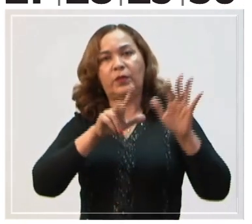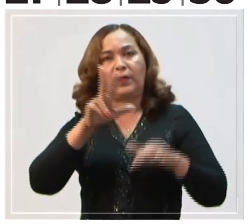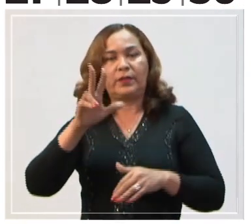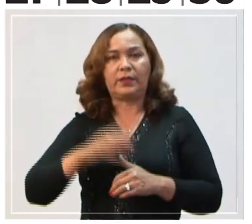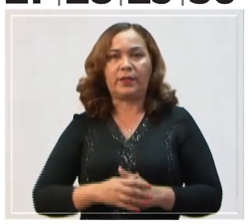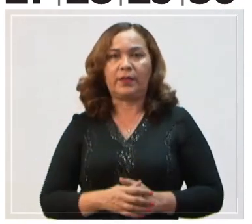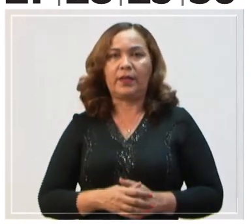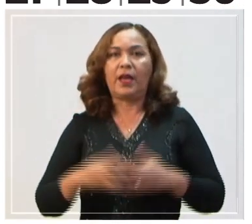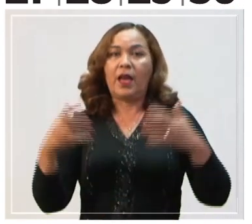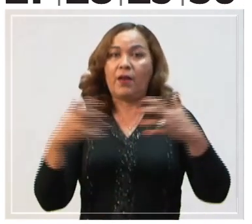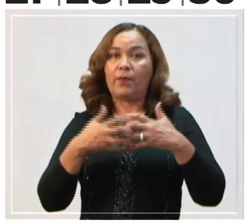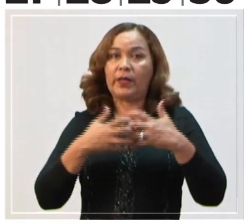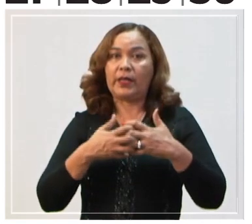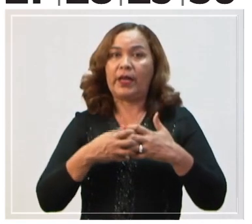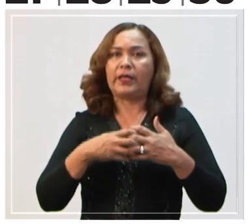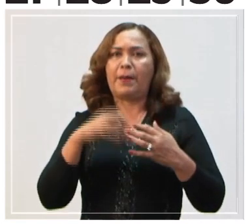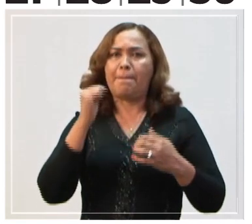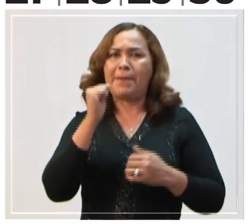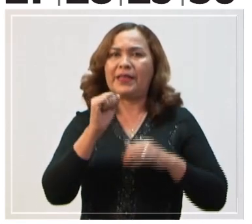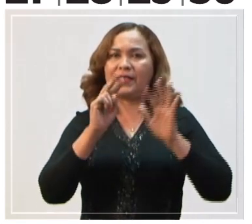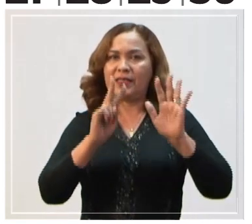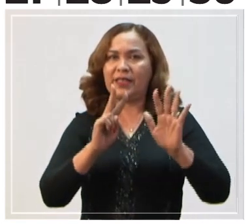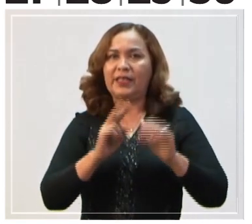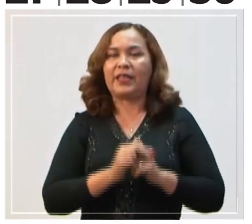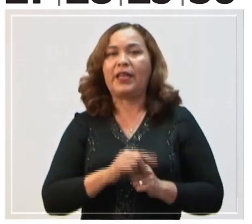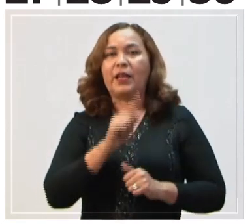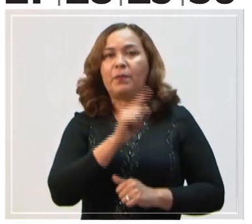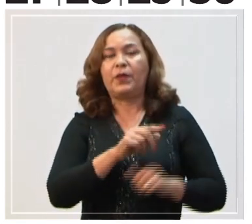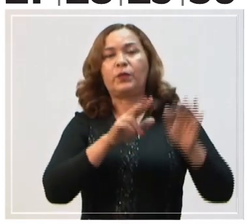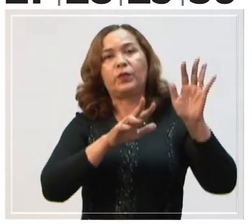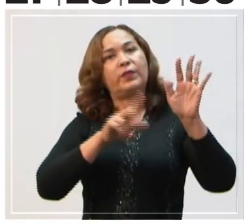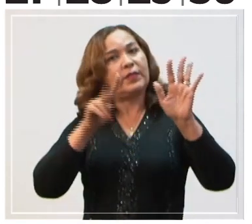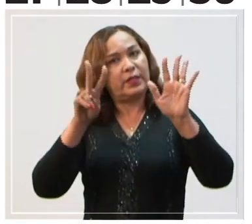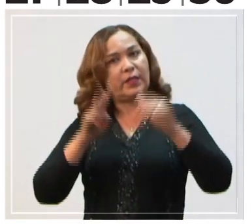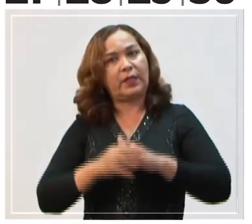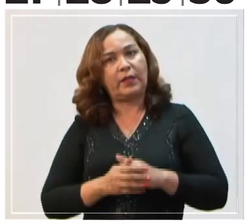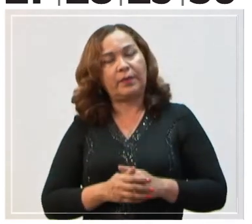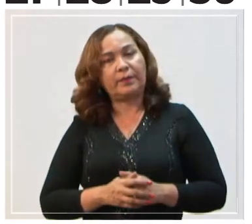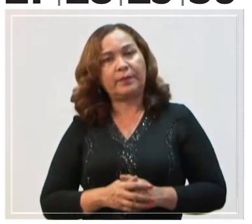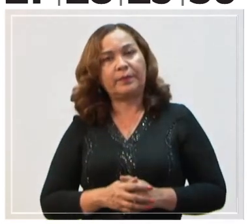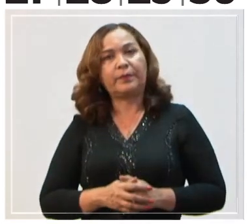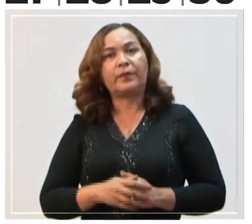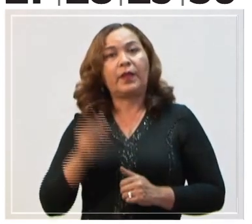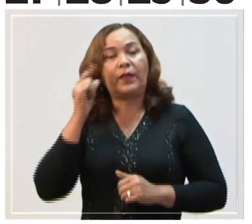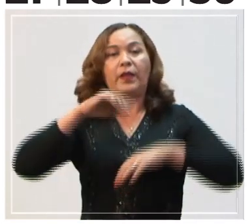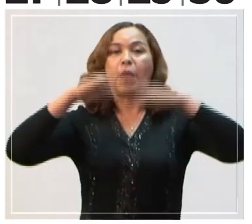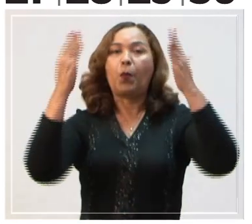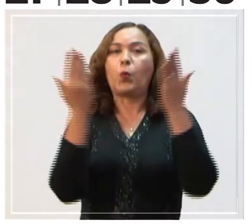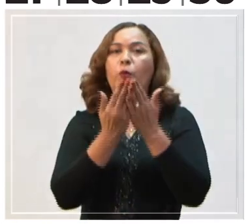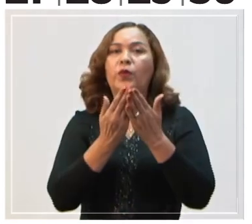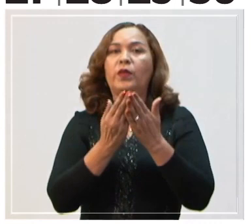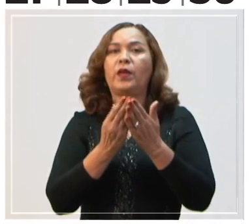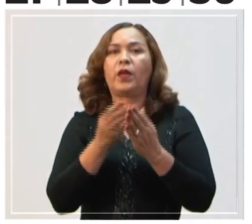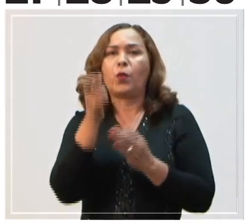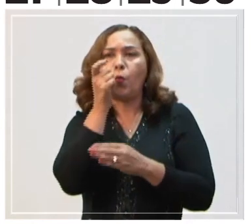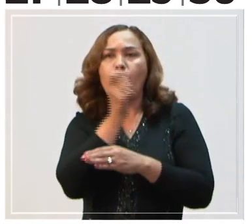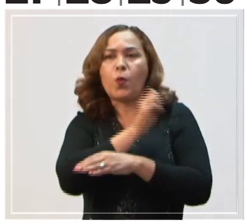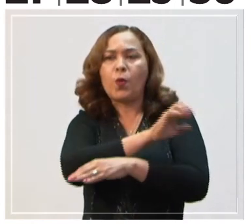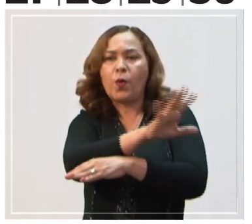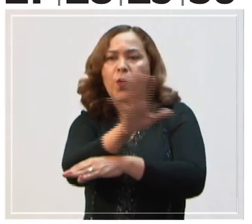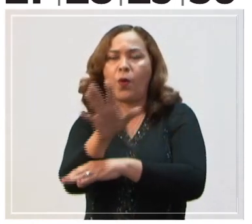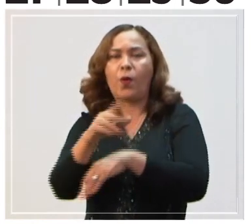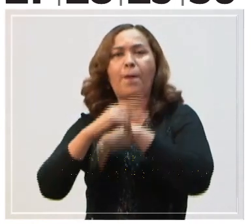Batalla de Matasiete, 1817. Día Mundial de los Guardaparques y los